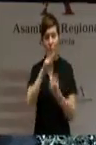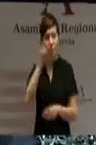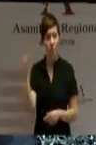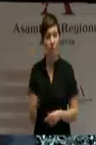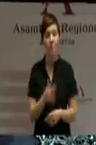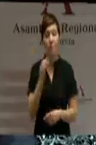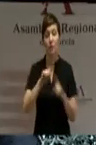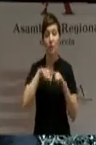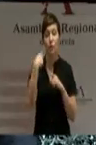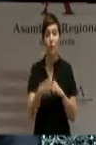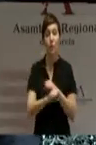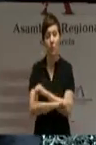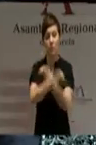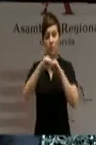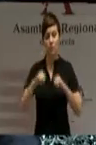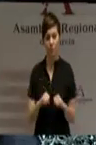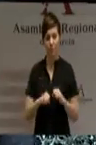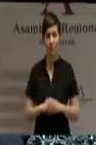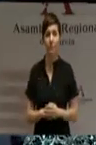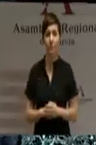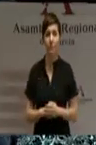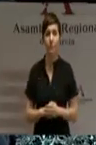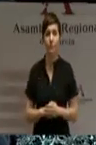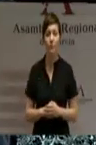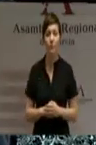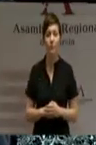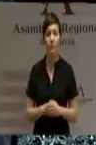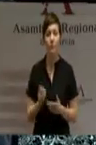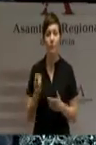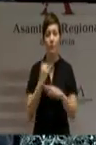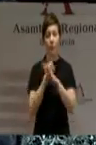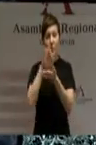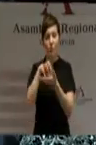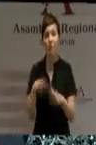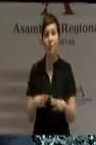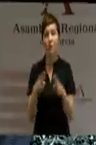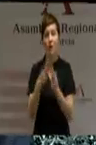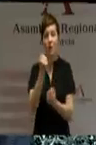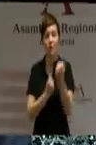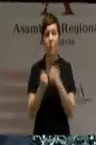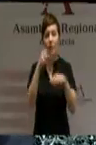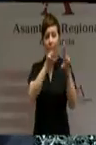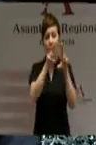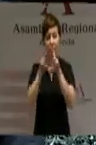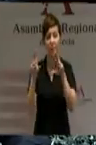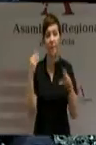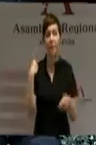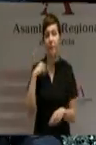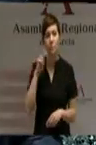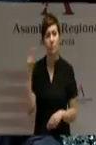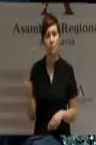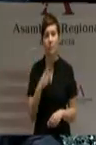surgen de ellos. Seguir contando con las instituciones sociales, económicas, empresariales, para diseñar los objetivos,